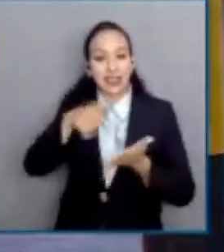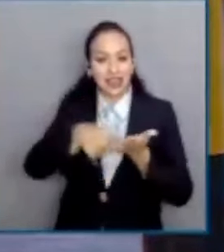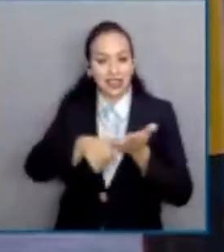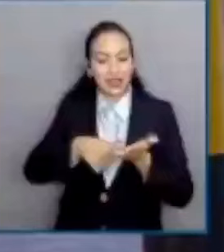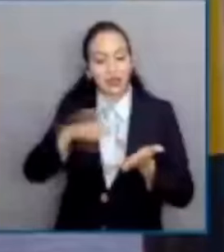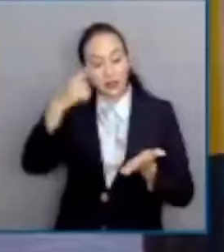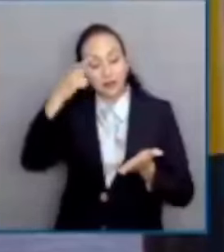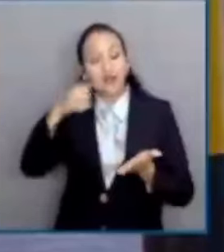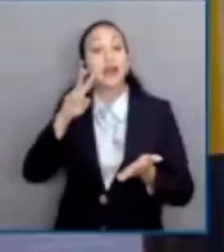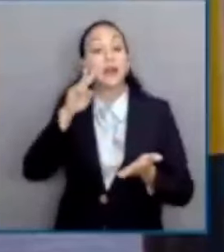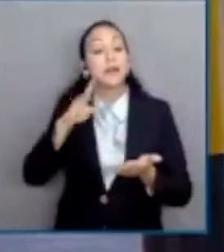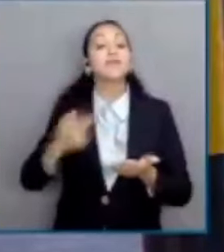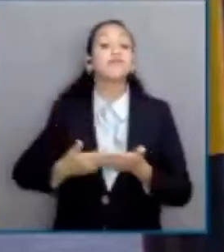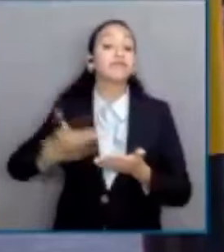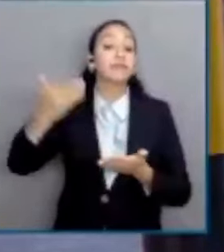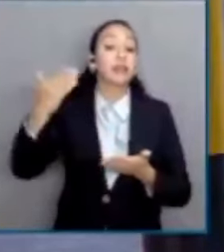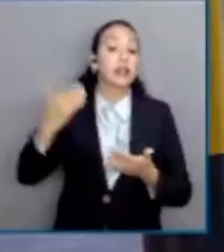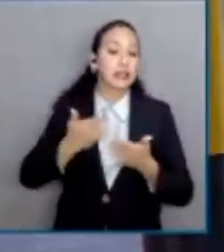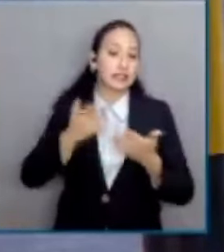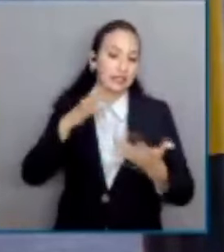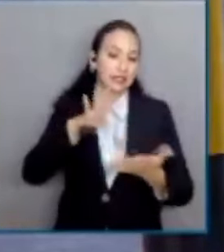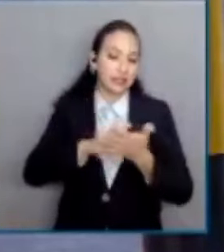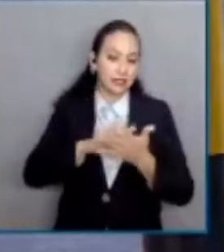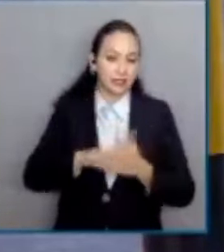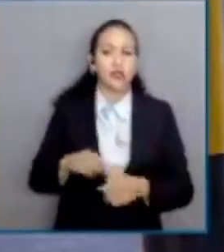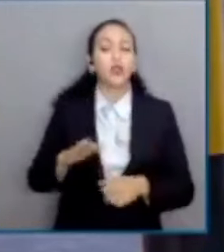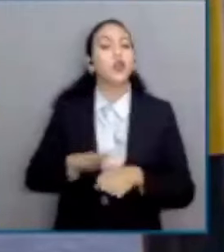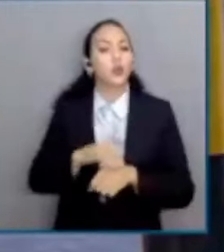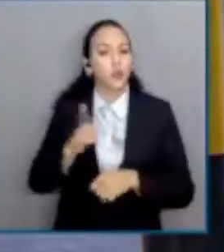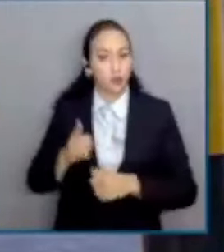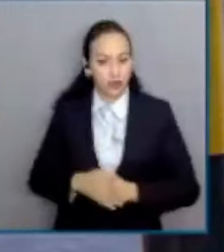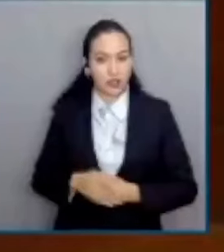decisión se adoptó conforme a precedentes del alto tribunal.